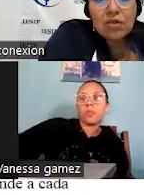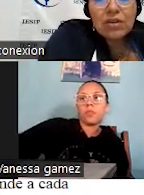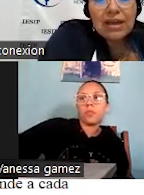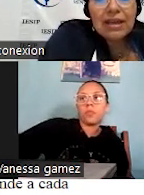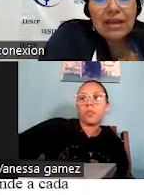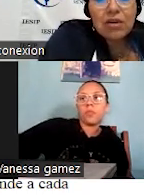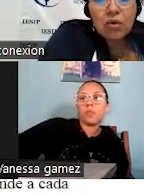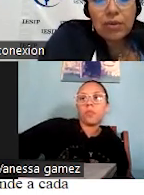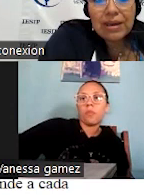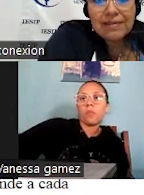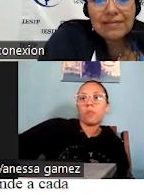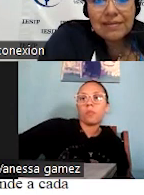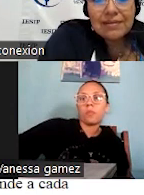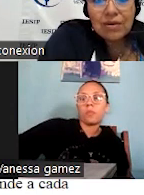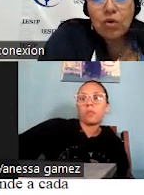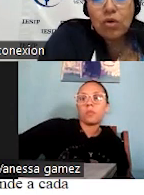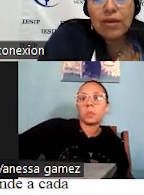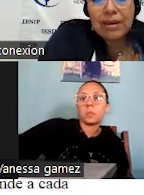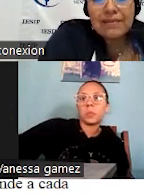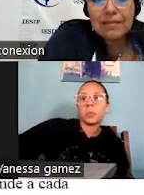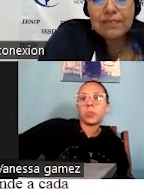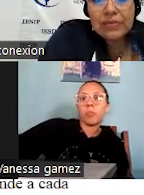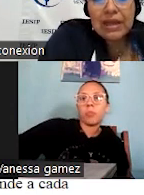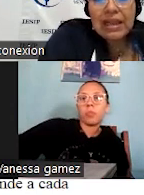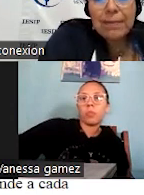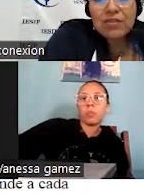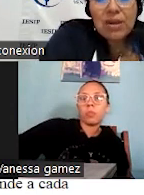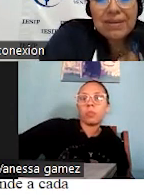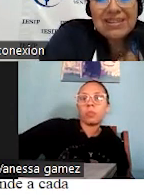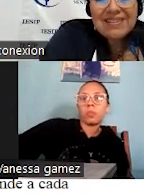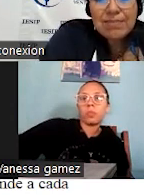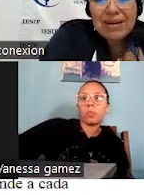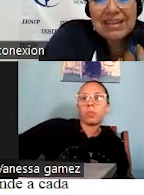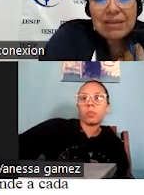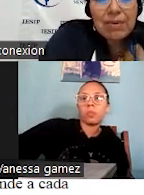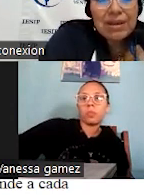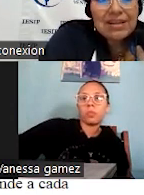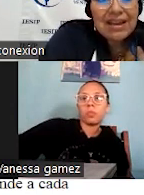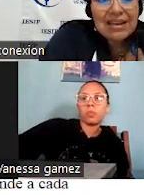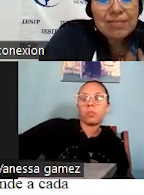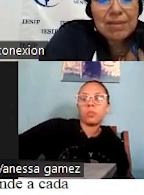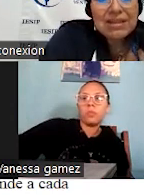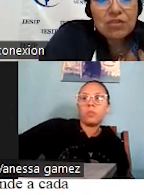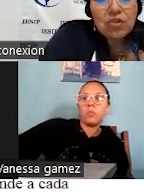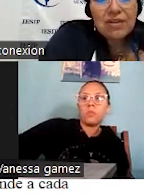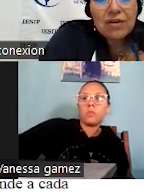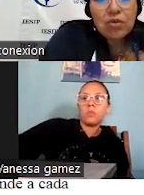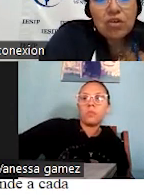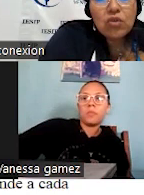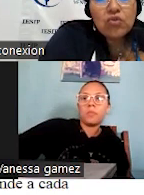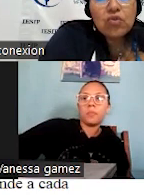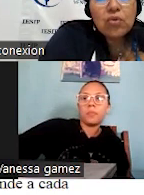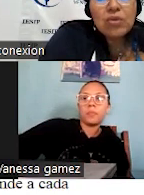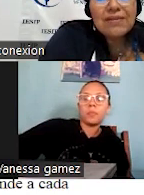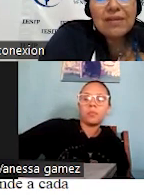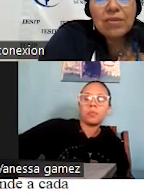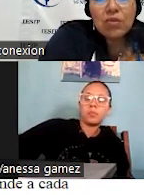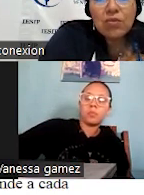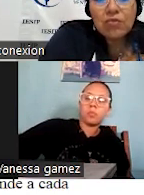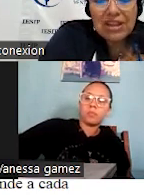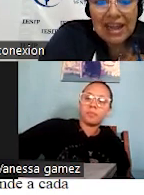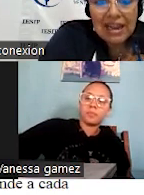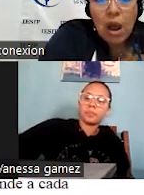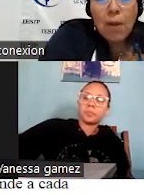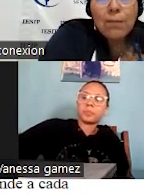interrelacionan en los demás o los demás. Las personas participan activamente en la implementación, desarrollo y consumo de